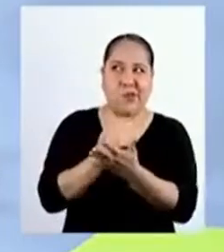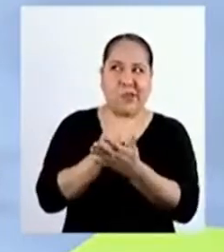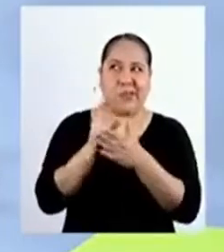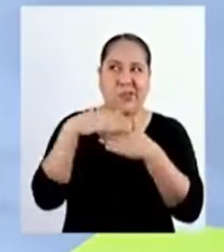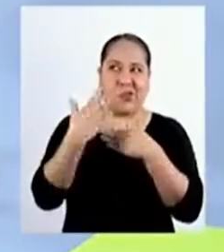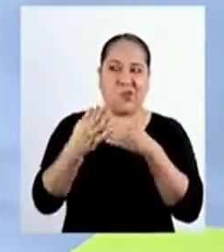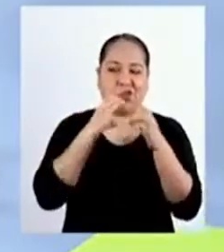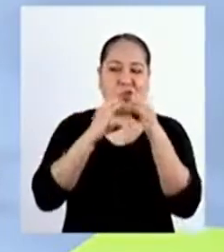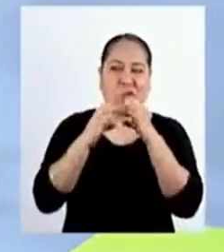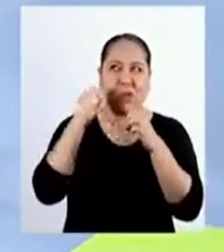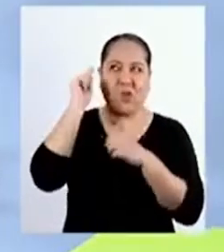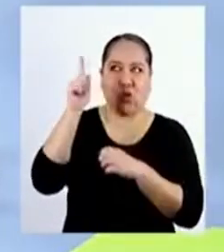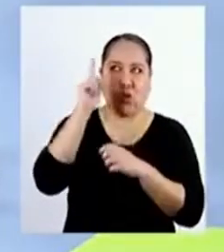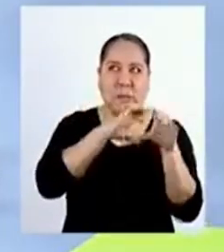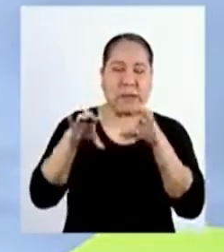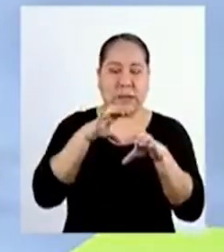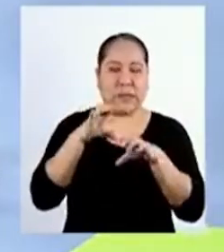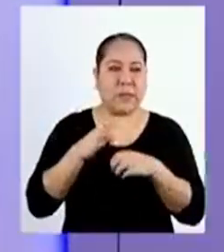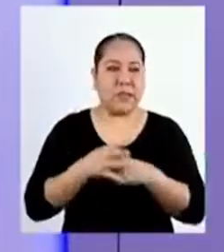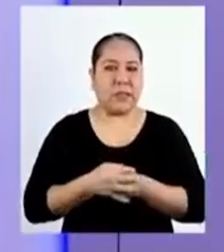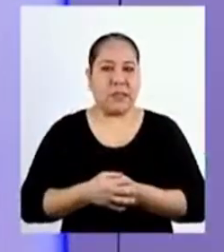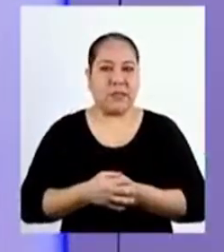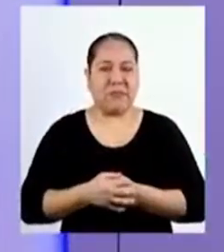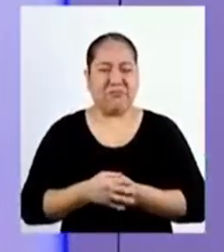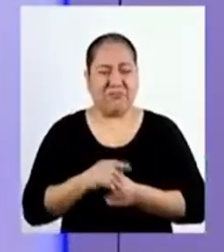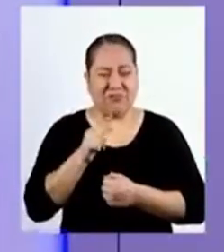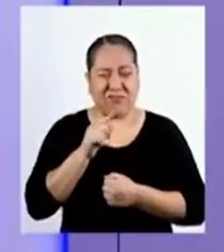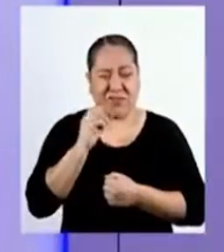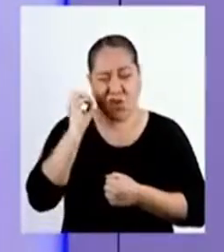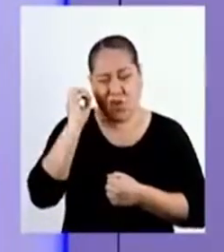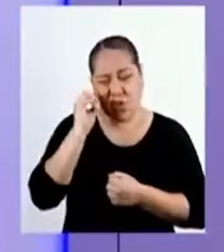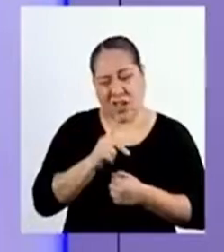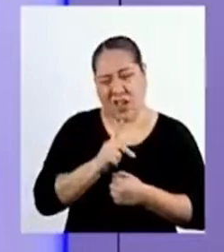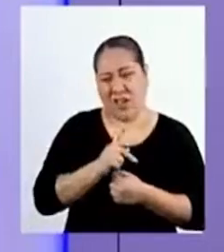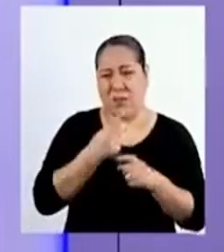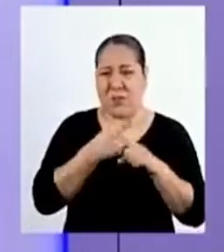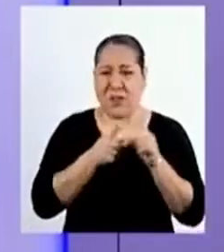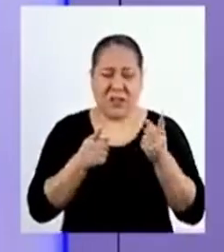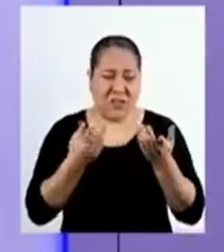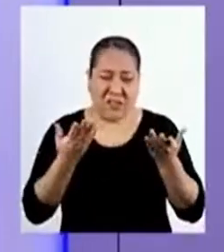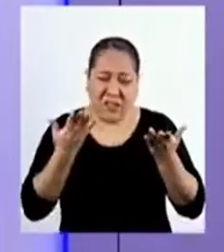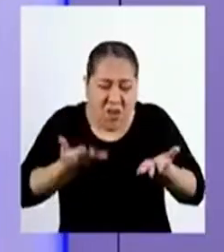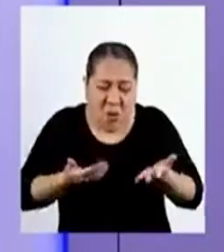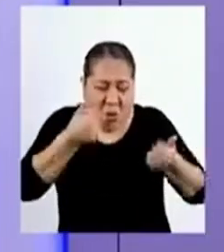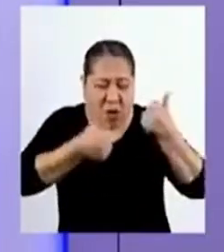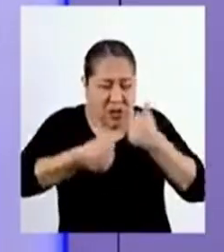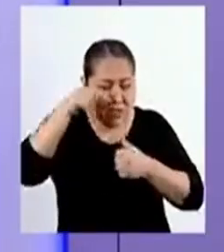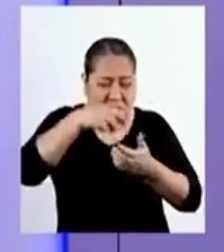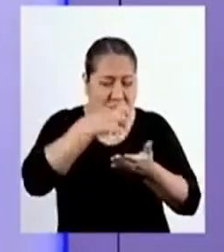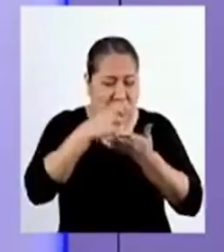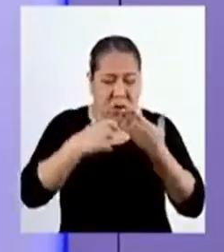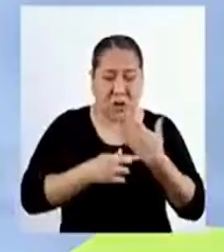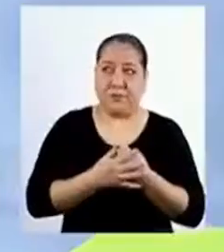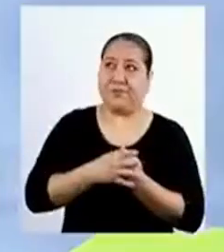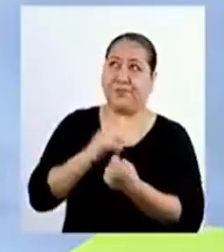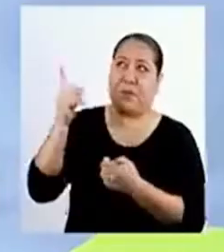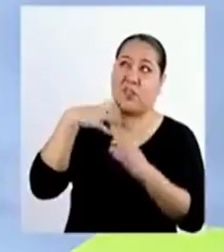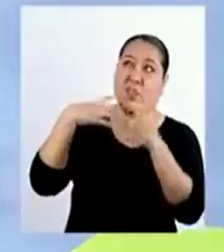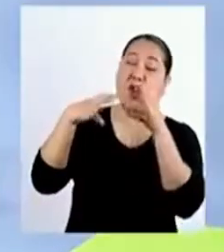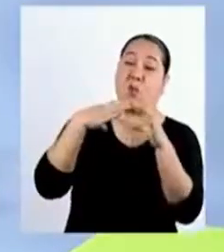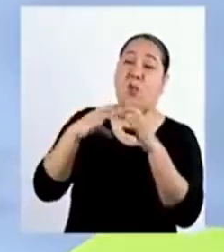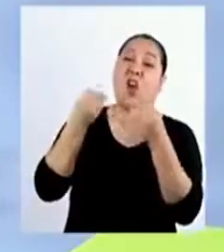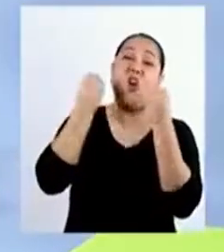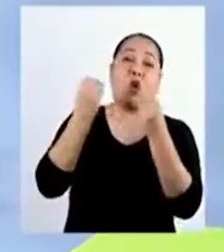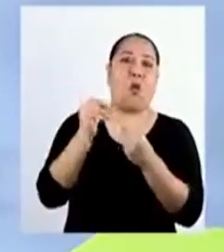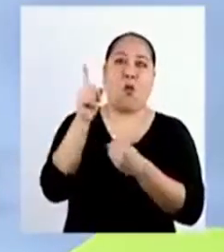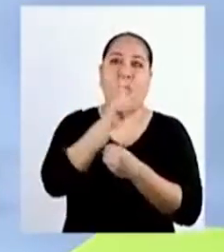Ya luego hablaremos de lo que hiciste. Está bien, pero ¿de qué hablaremos en este programa? Vamos a hablar